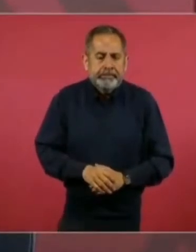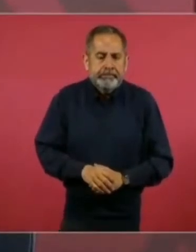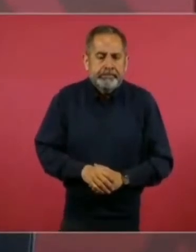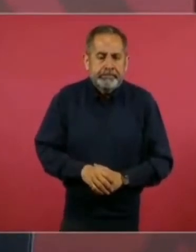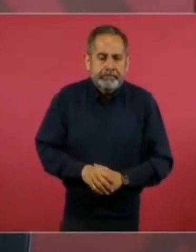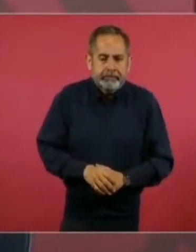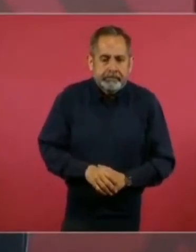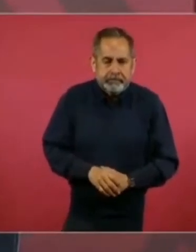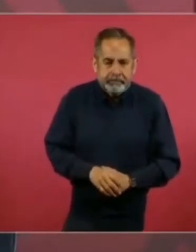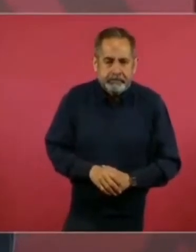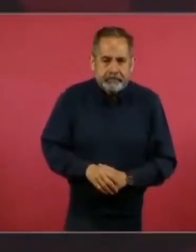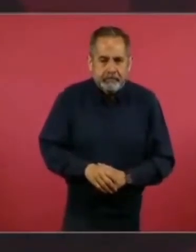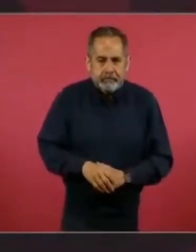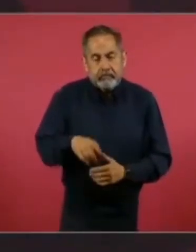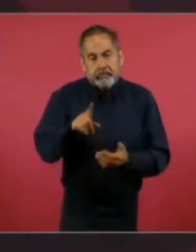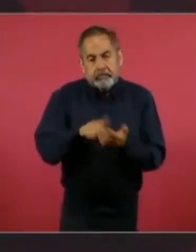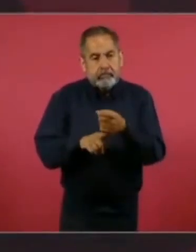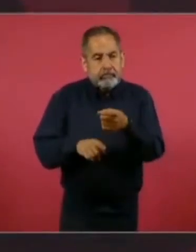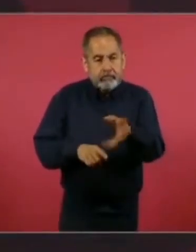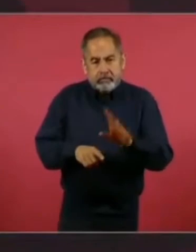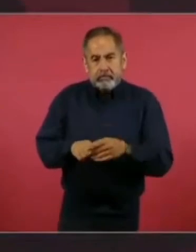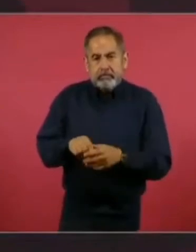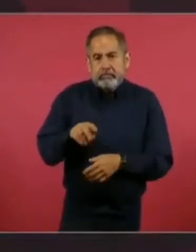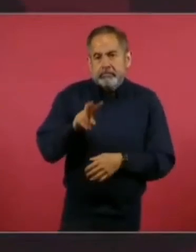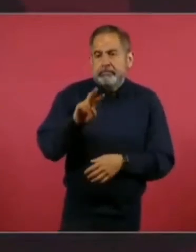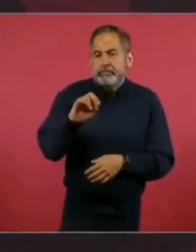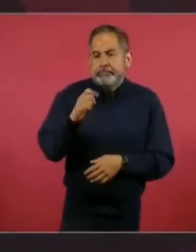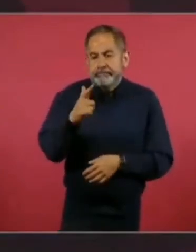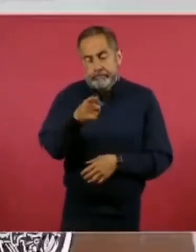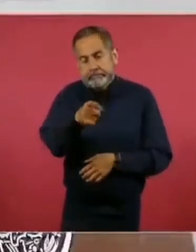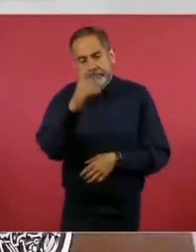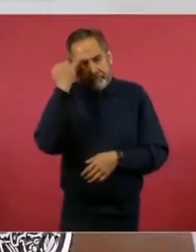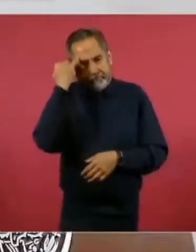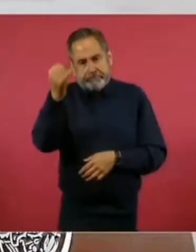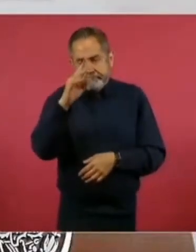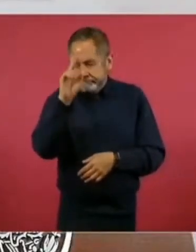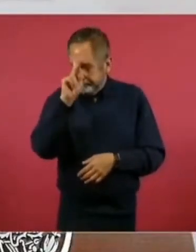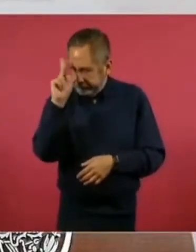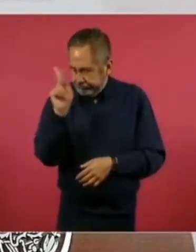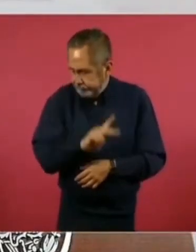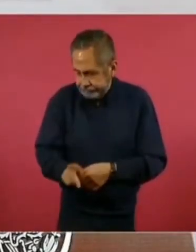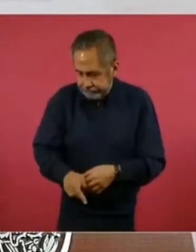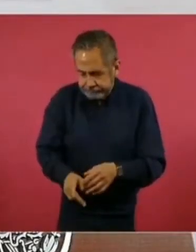Bueno, lo de Obando y Gil, terrible eso.